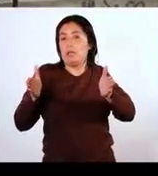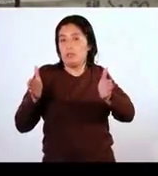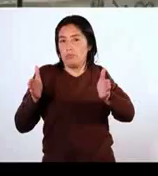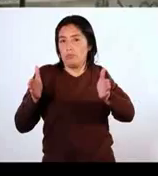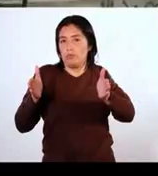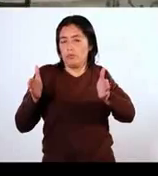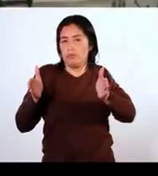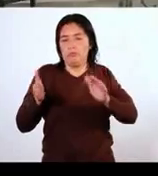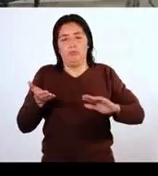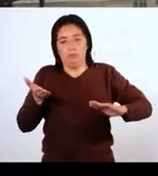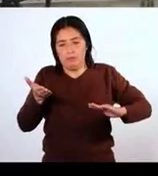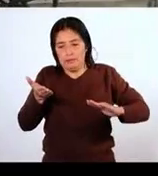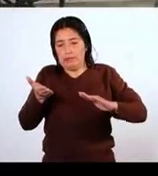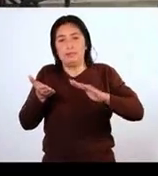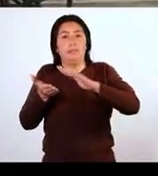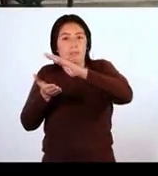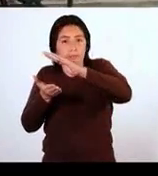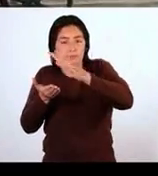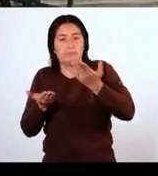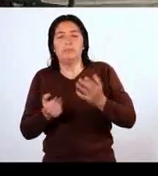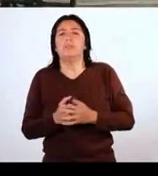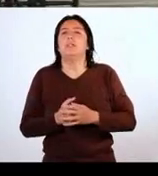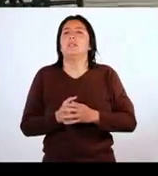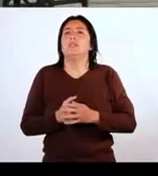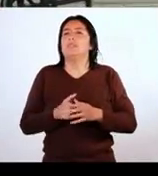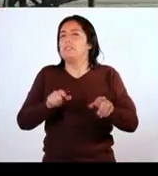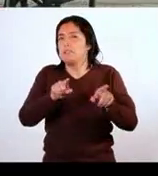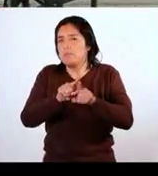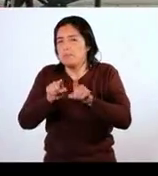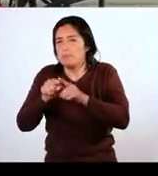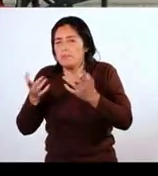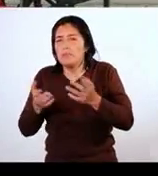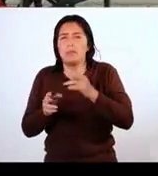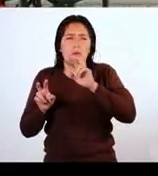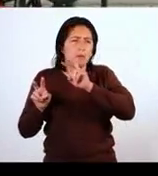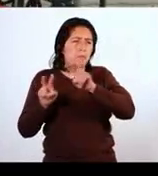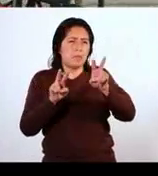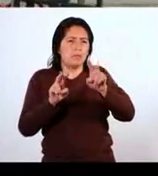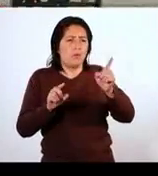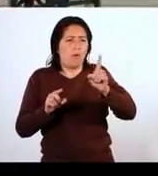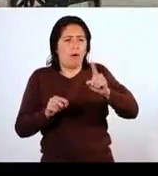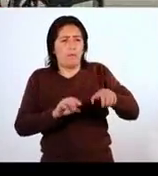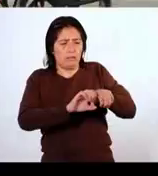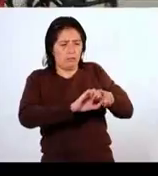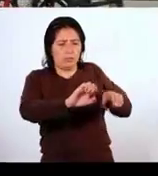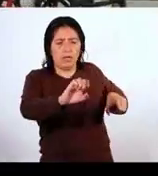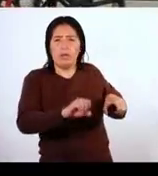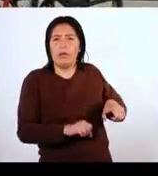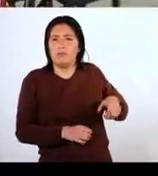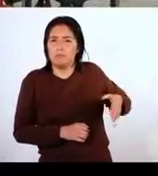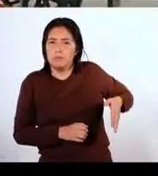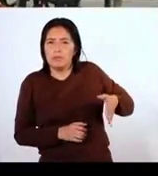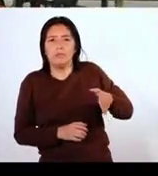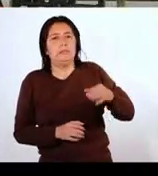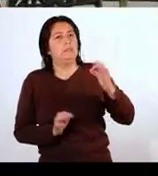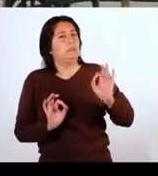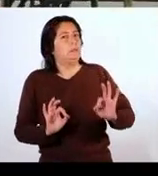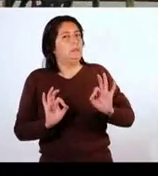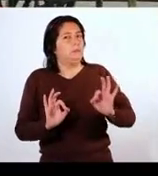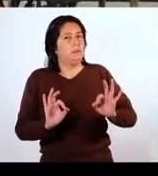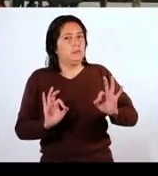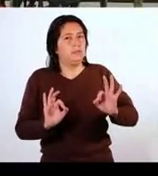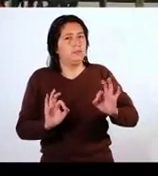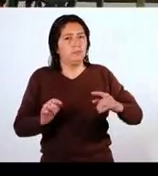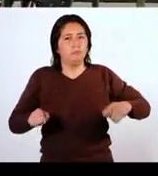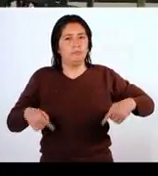Por el ancho de la rampa de la vereda, y al no tener baranda, es totalmente peligroso